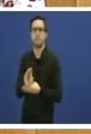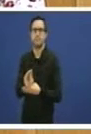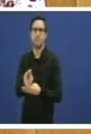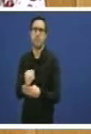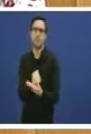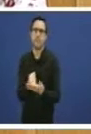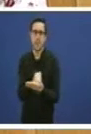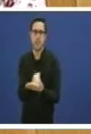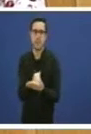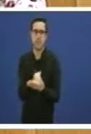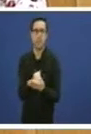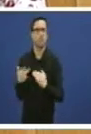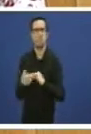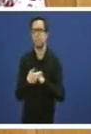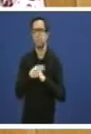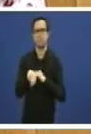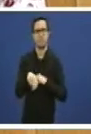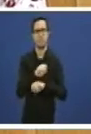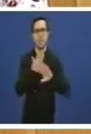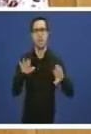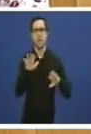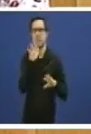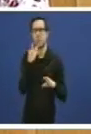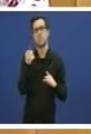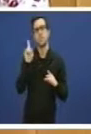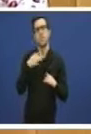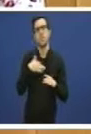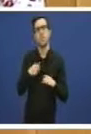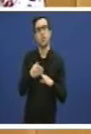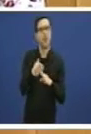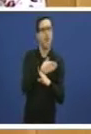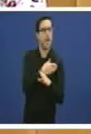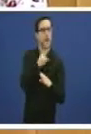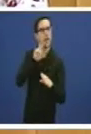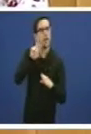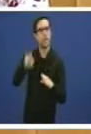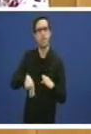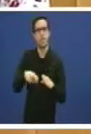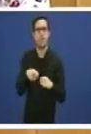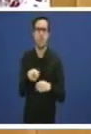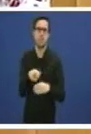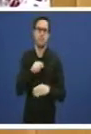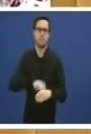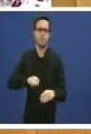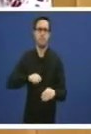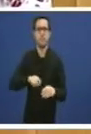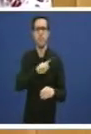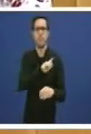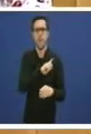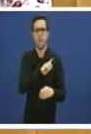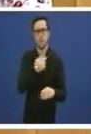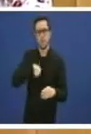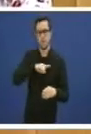solo garantía o acceso a as urxencias previo ao reconhecimento do abrigo ao pago. Unha limitación que, dende o Venera,